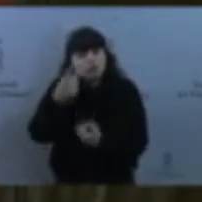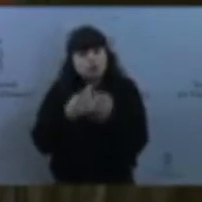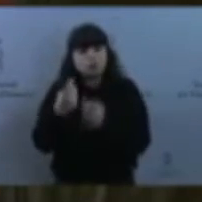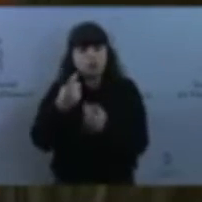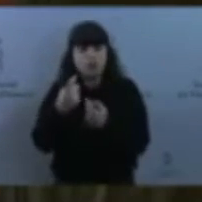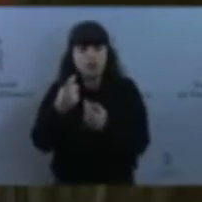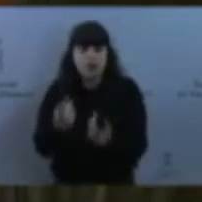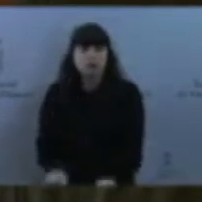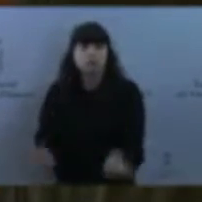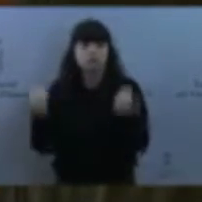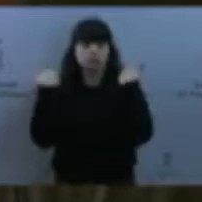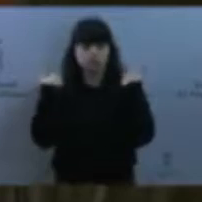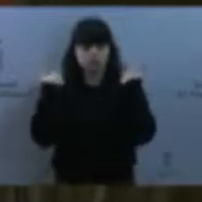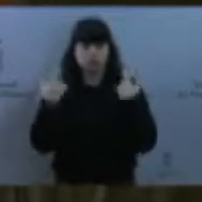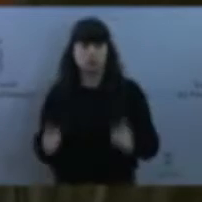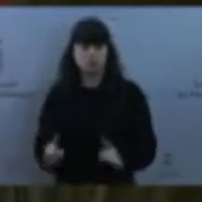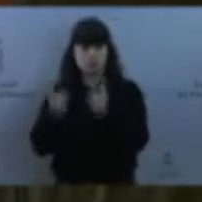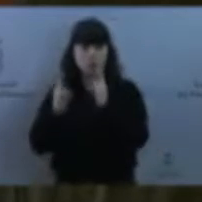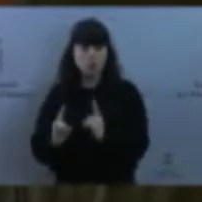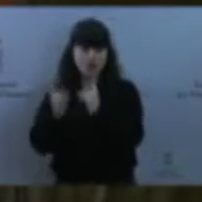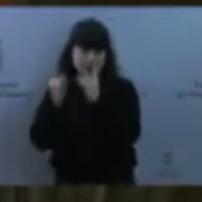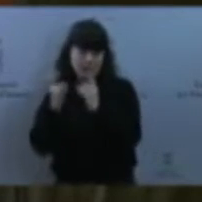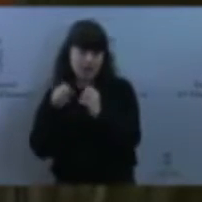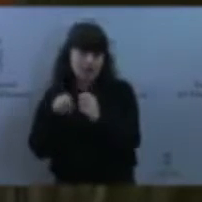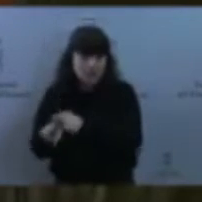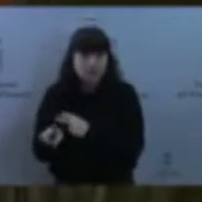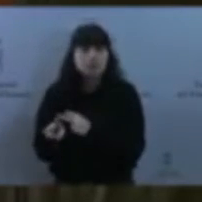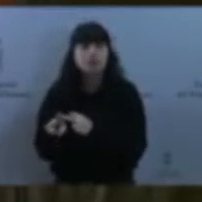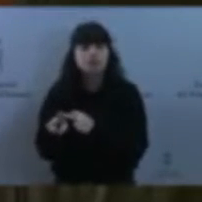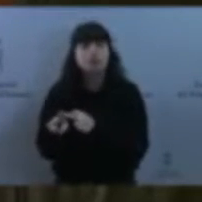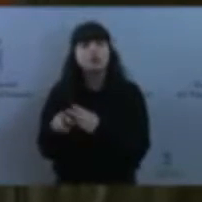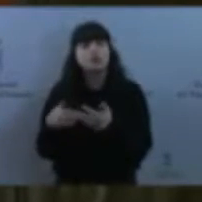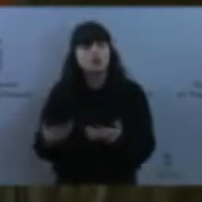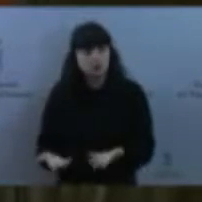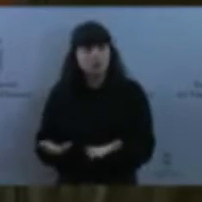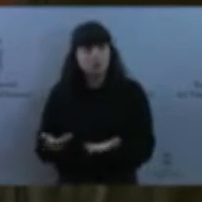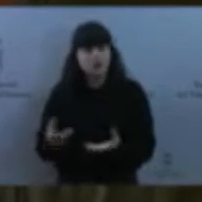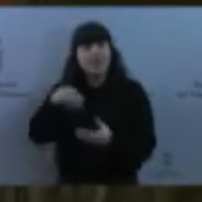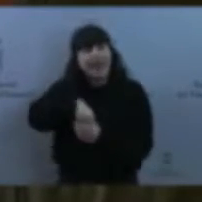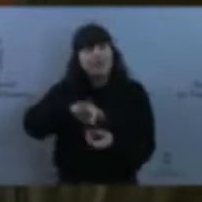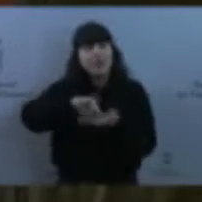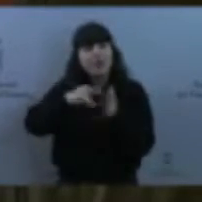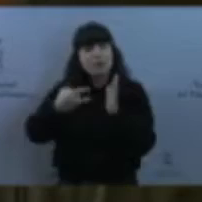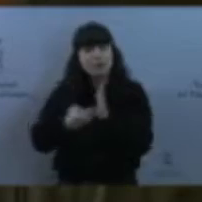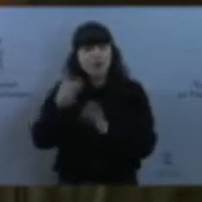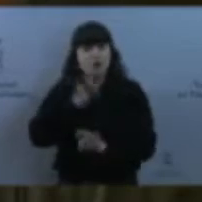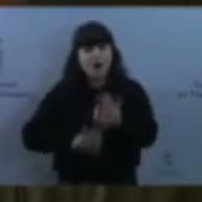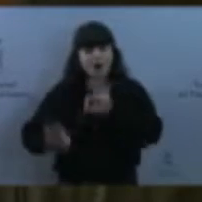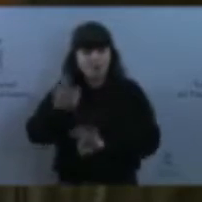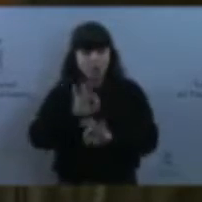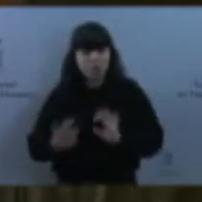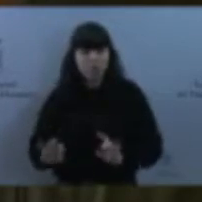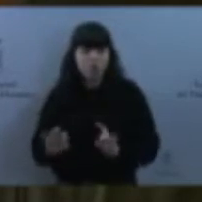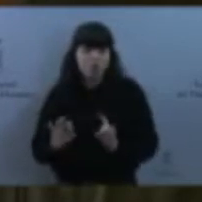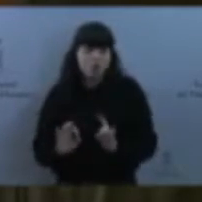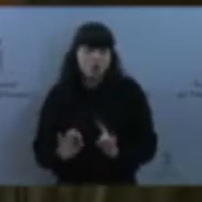de acuerdo con el planamiento, con el Plan General de Ordenación Urbana del Consejo de ayer, este uso, esta actuación prevista